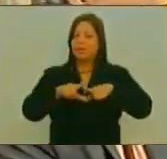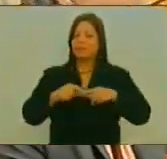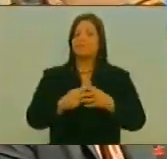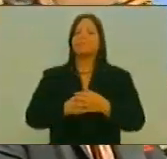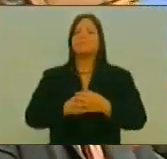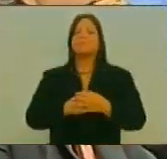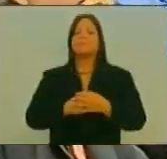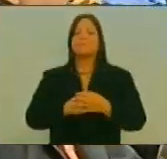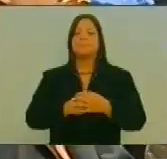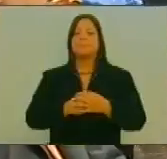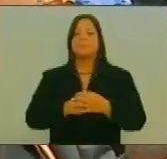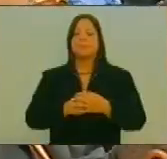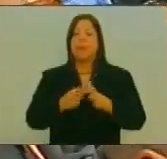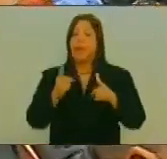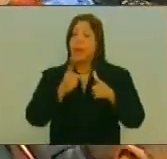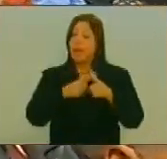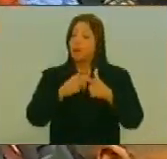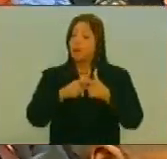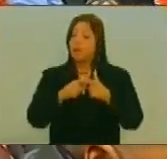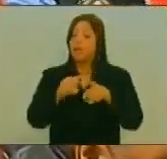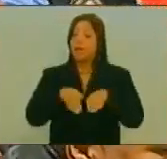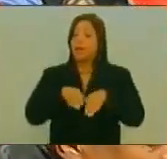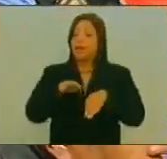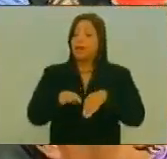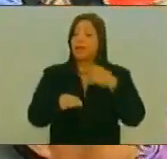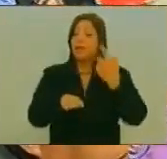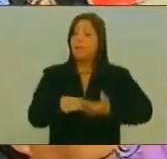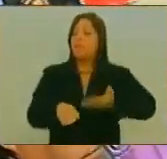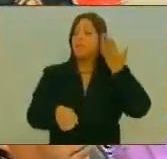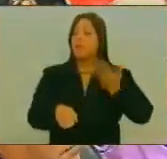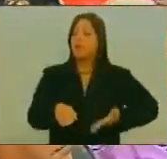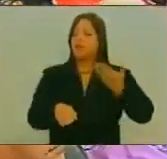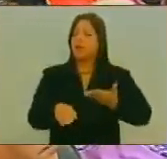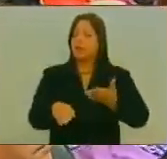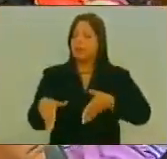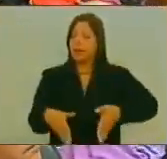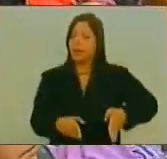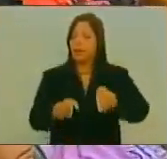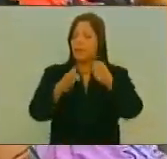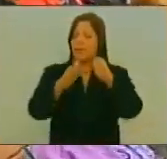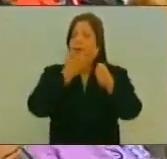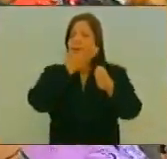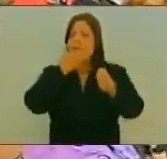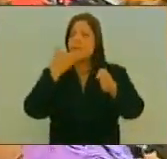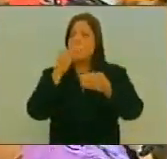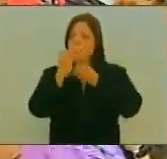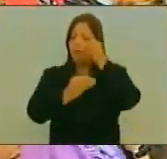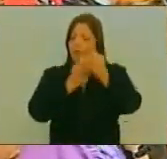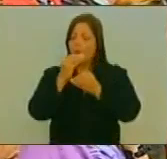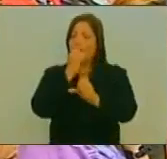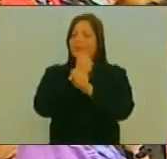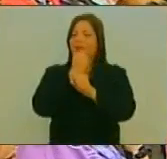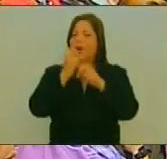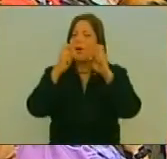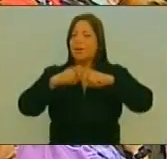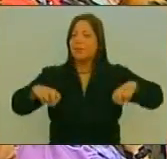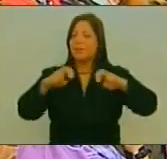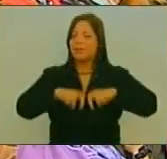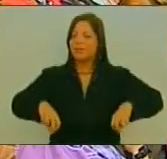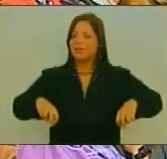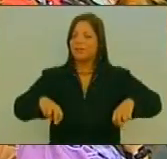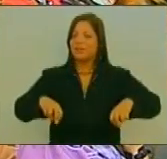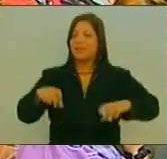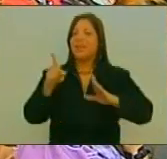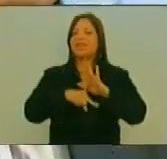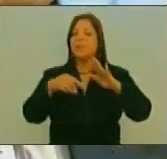Lo cual Es un paso esencial Para encaminarnos Hacia buenos términos Así como Al